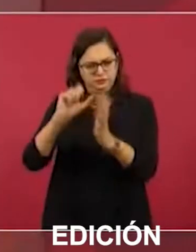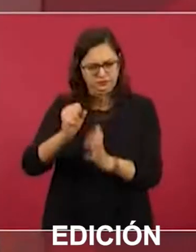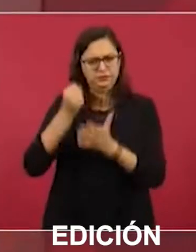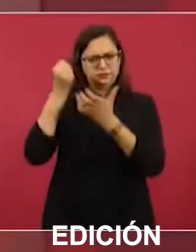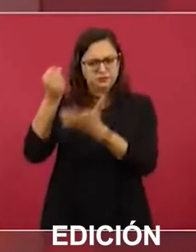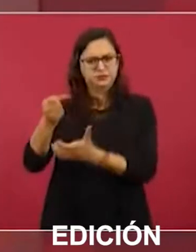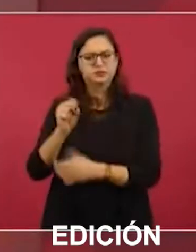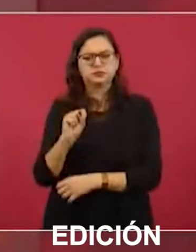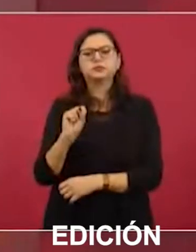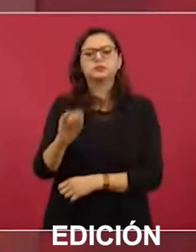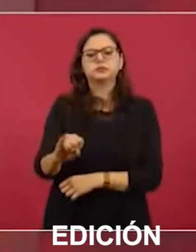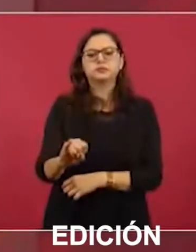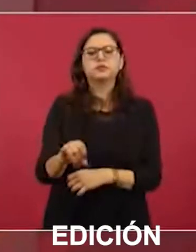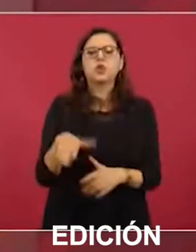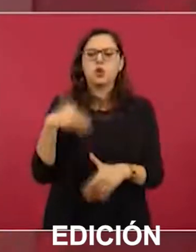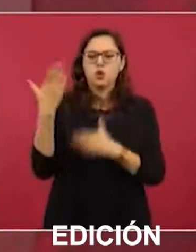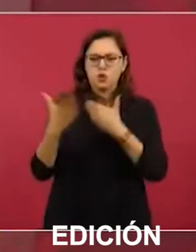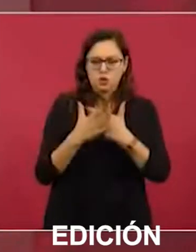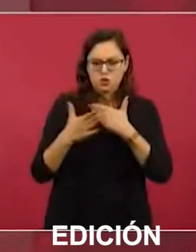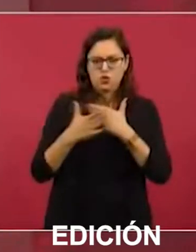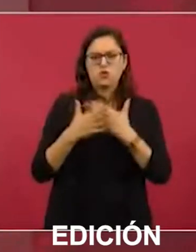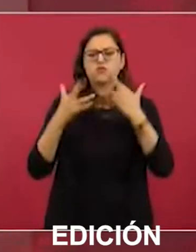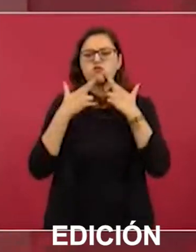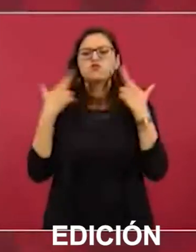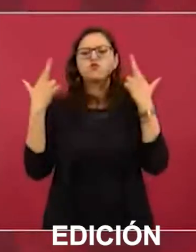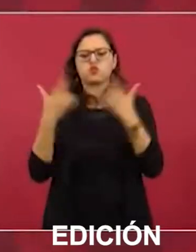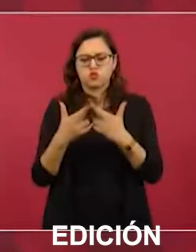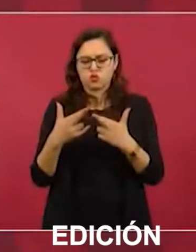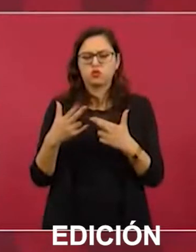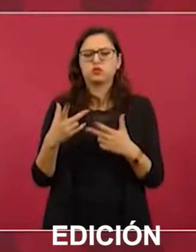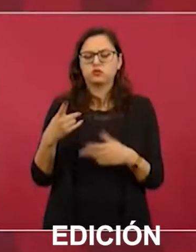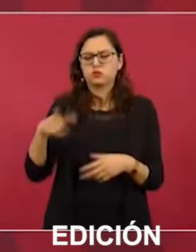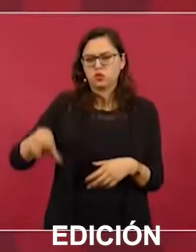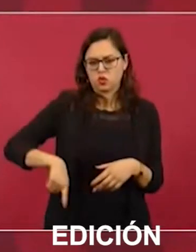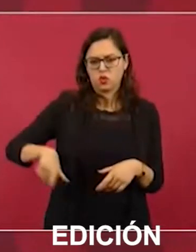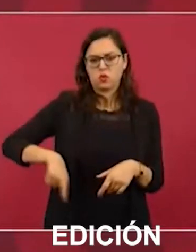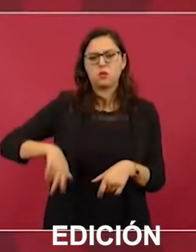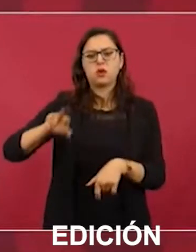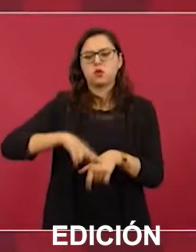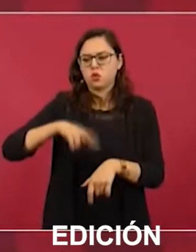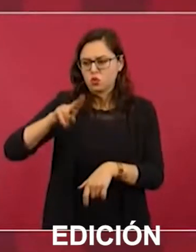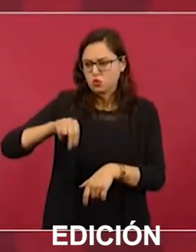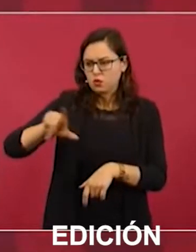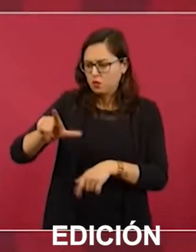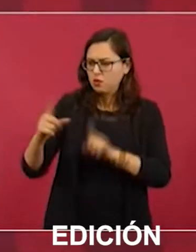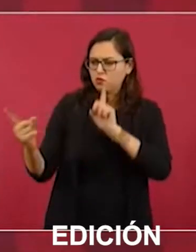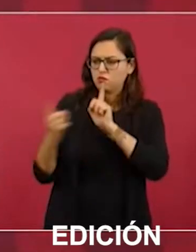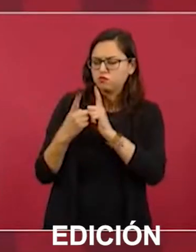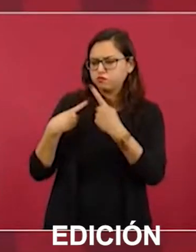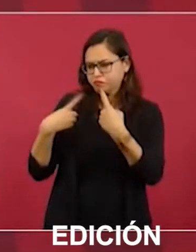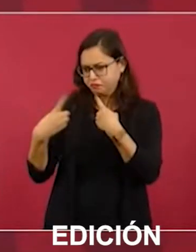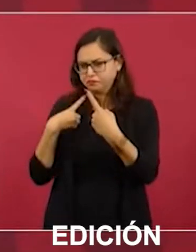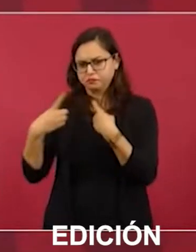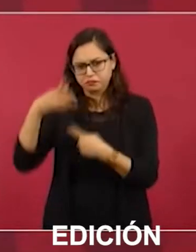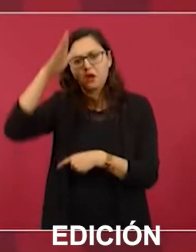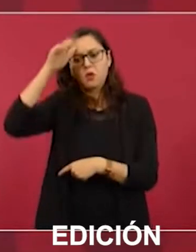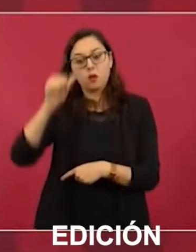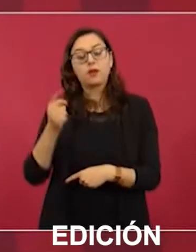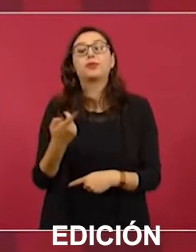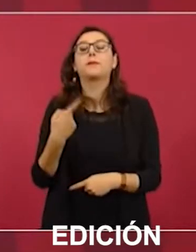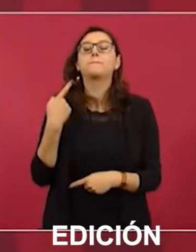Estoy por tener una reunión con el gobernador de Nuevo León, pero lo cierto también es que no creo,